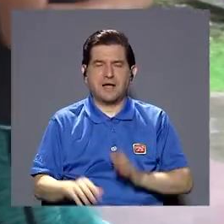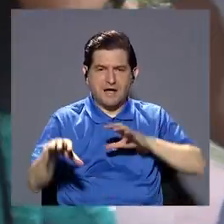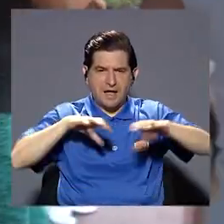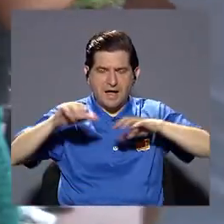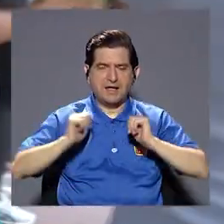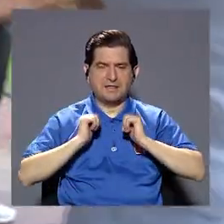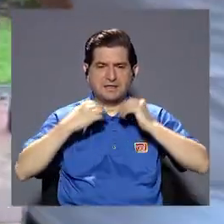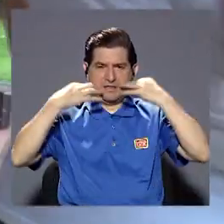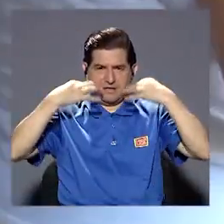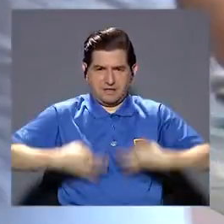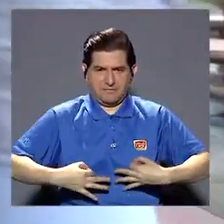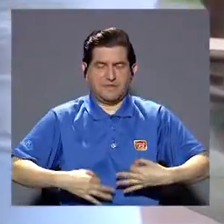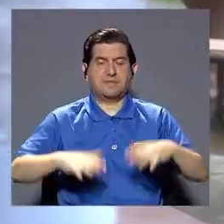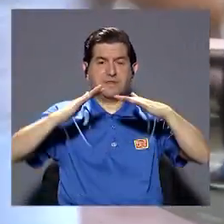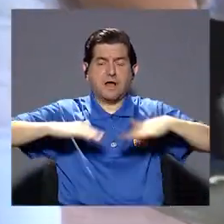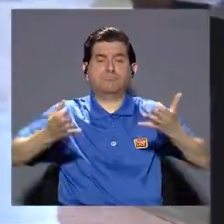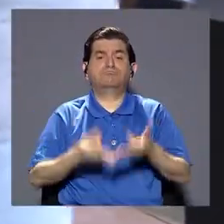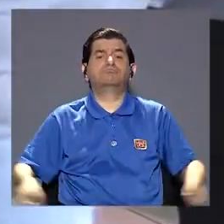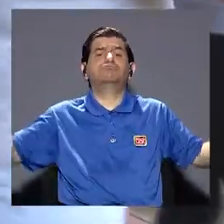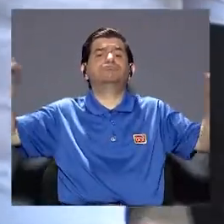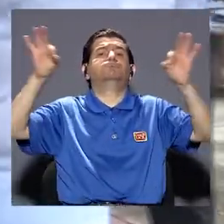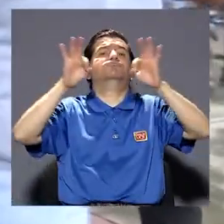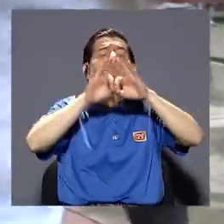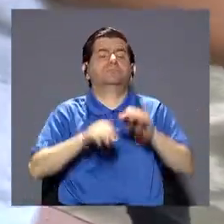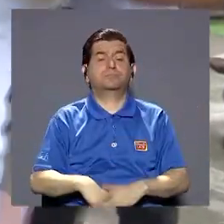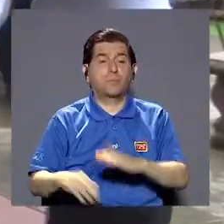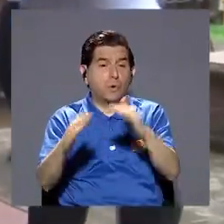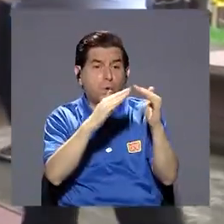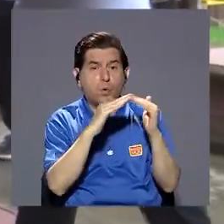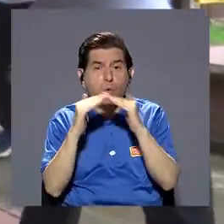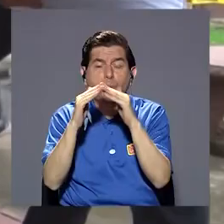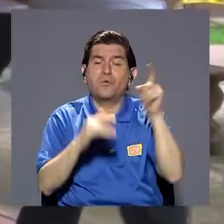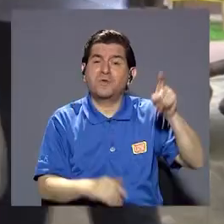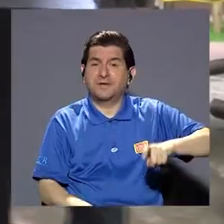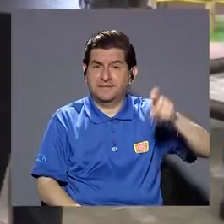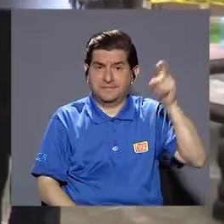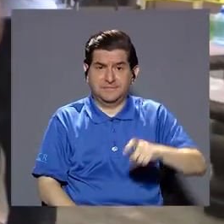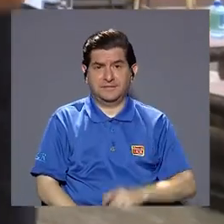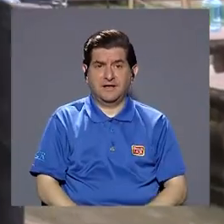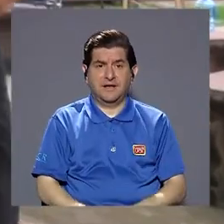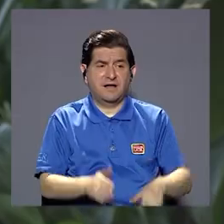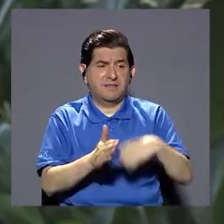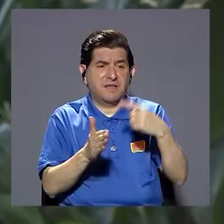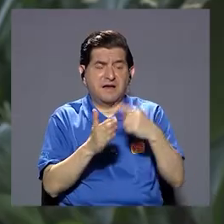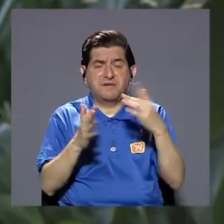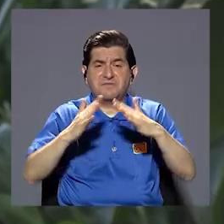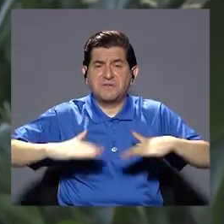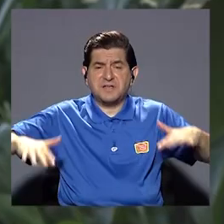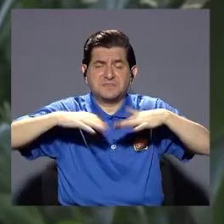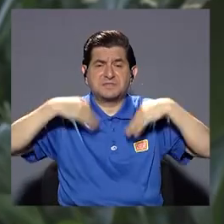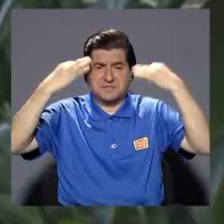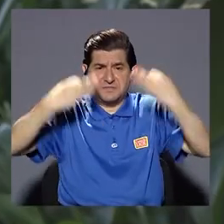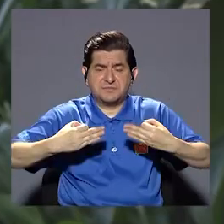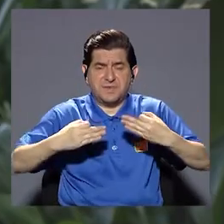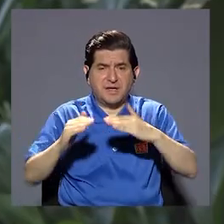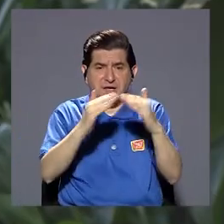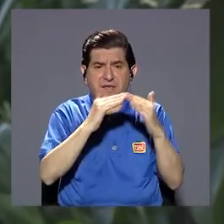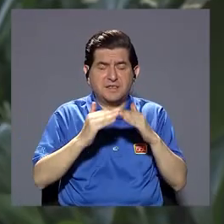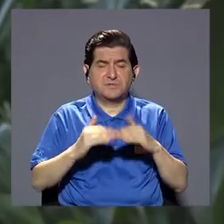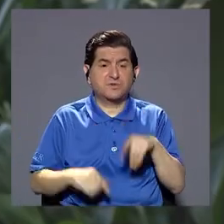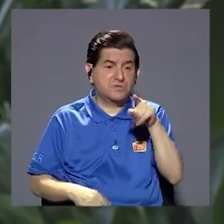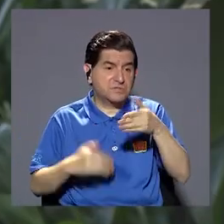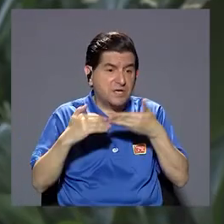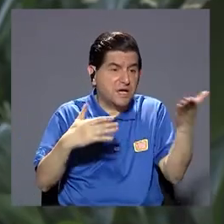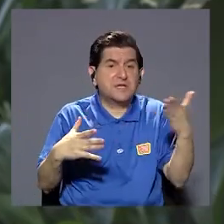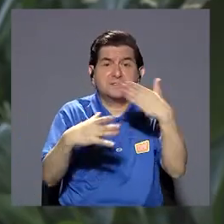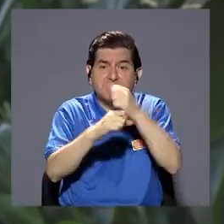acondicionamiento físico y son espacios muy importantes porque la comunidad lo necesita a veces hay espacios físicos en la comunidad donde